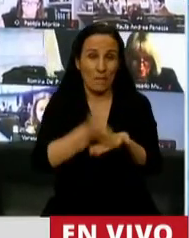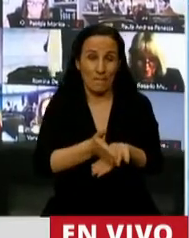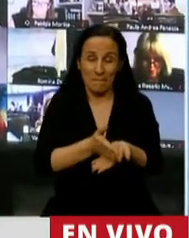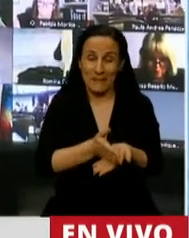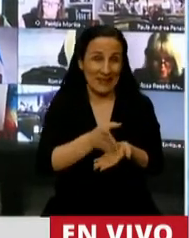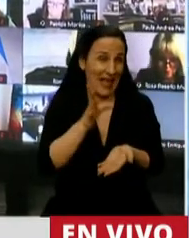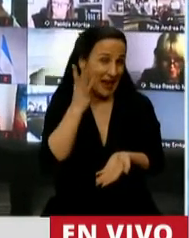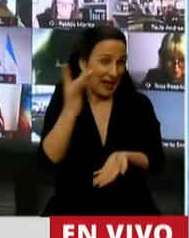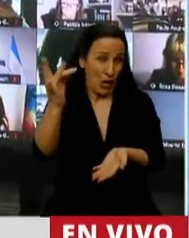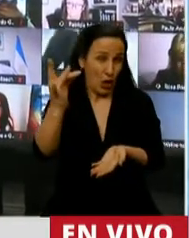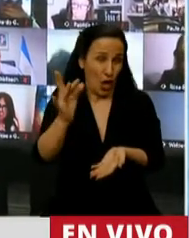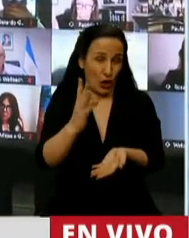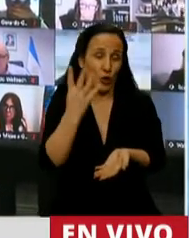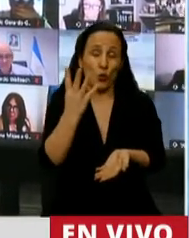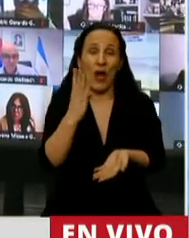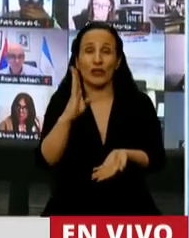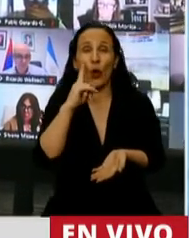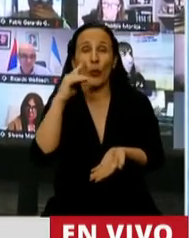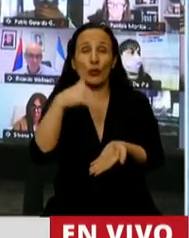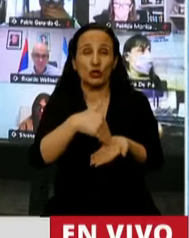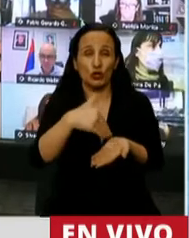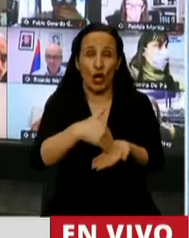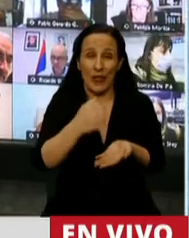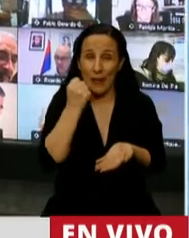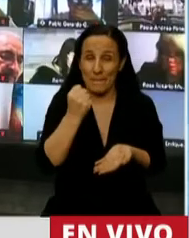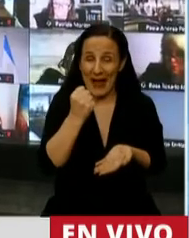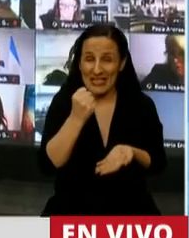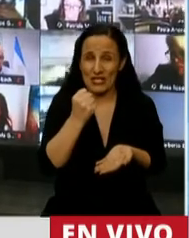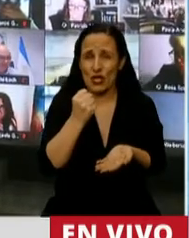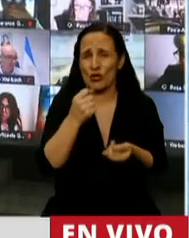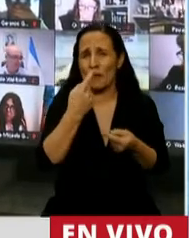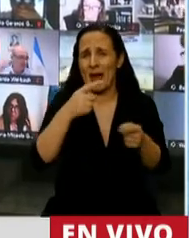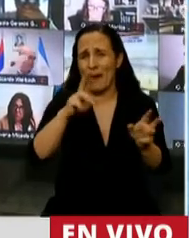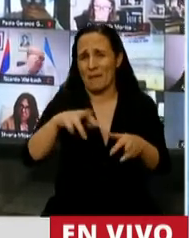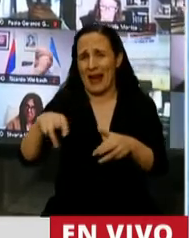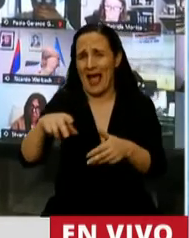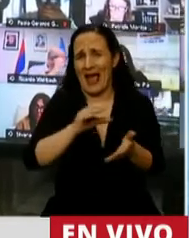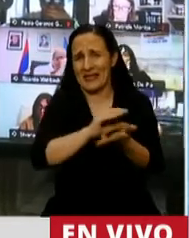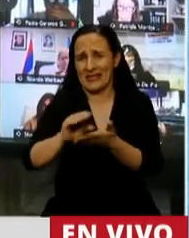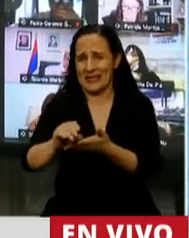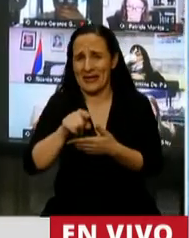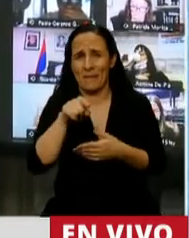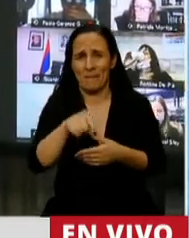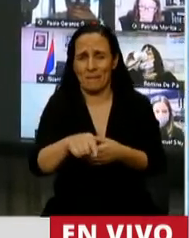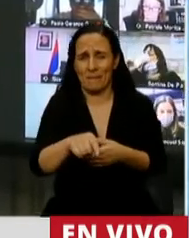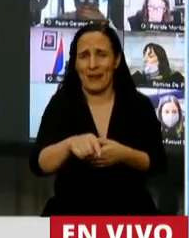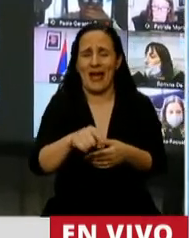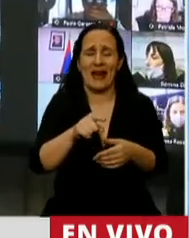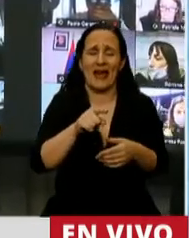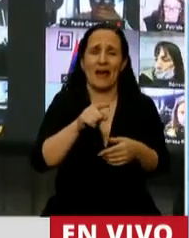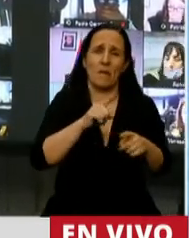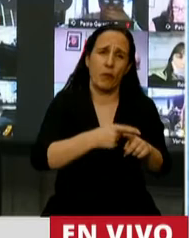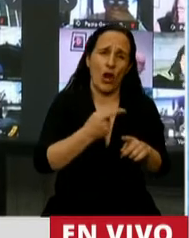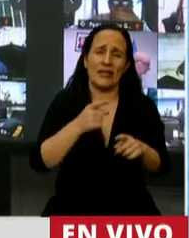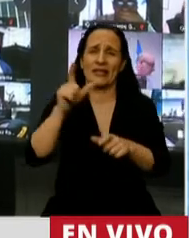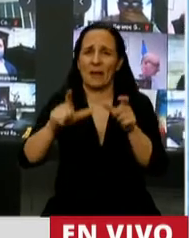cifra récord, más de 4 billones de pesos en los distintos programas para las políticas y los programas